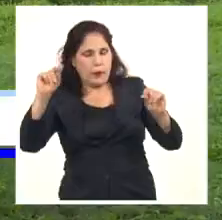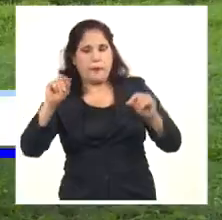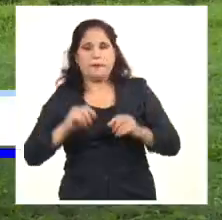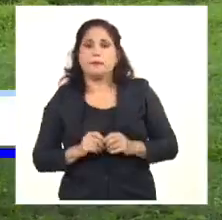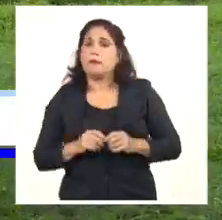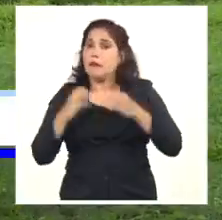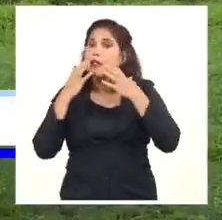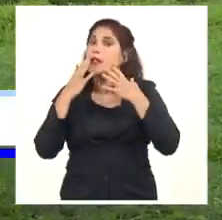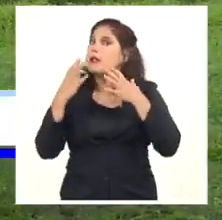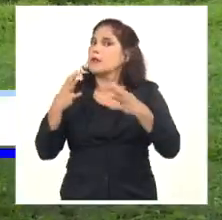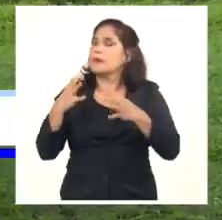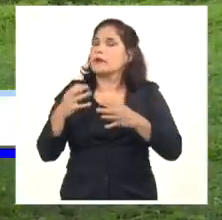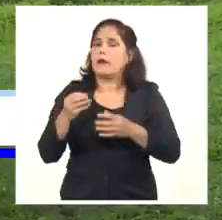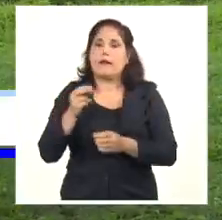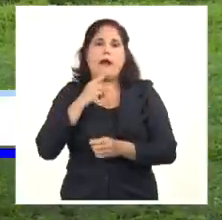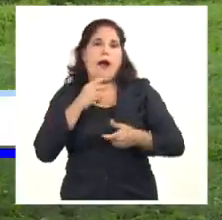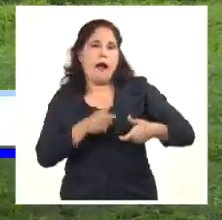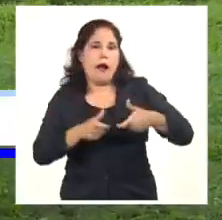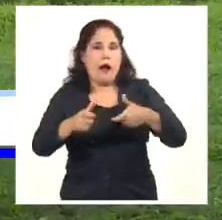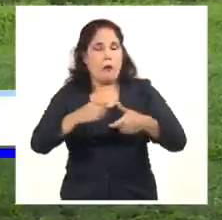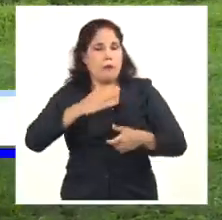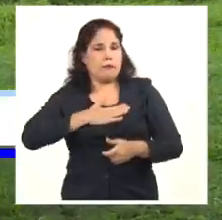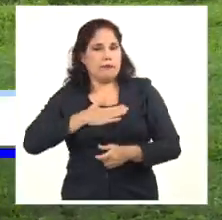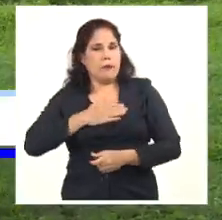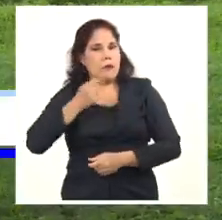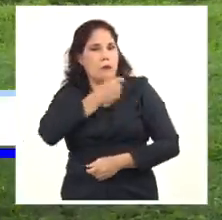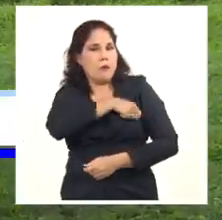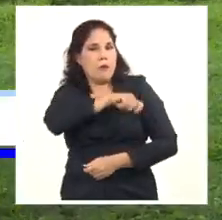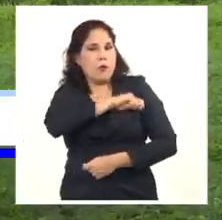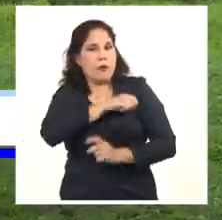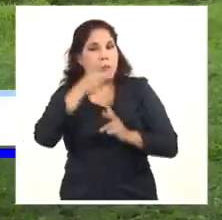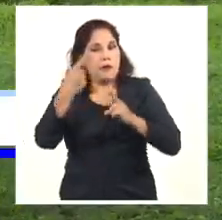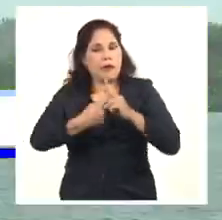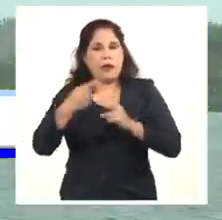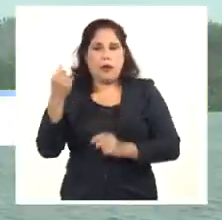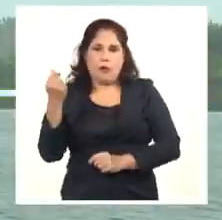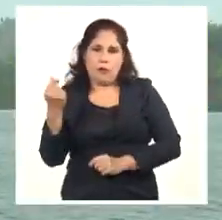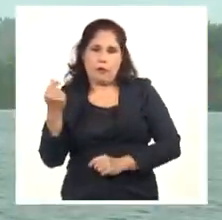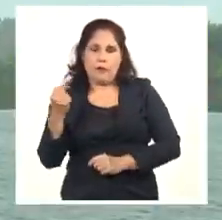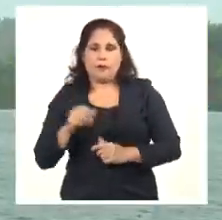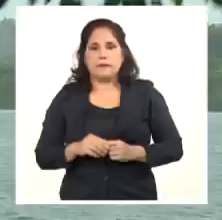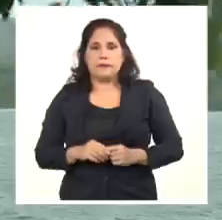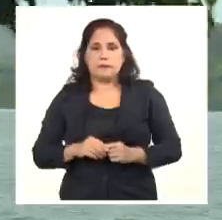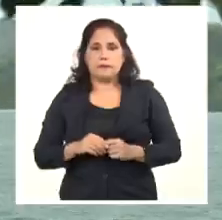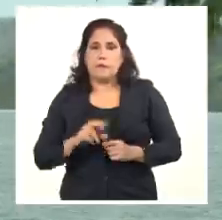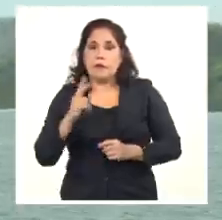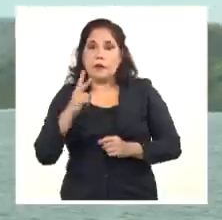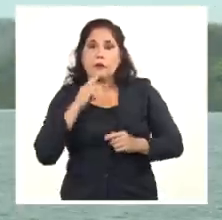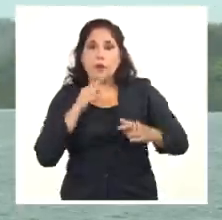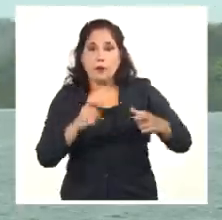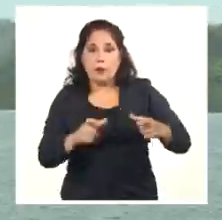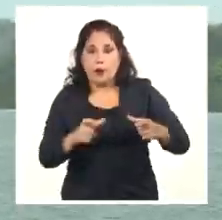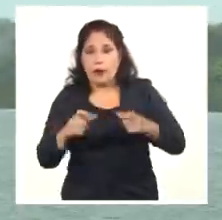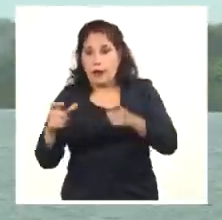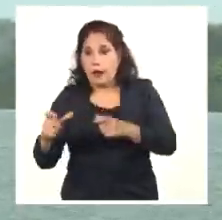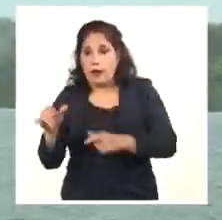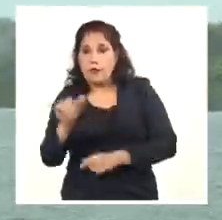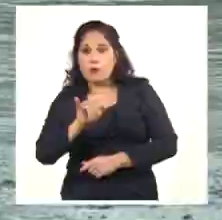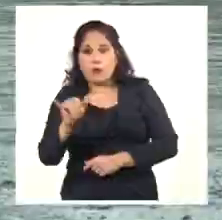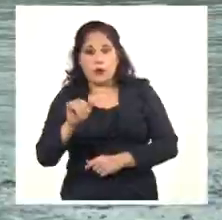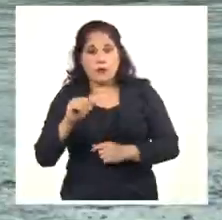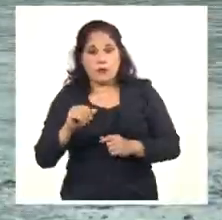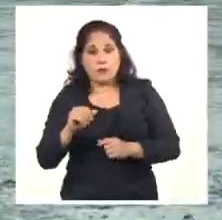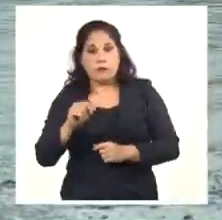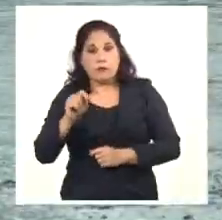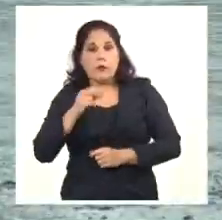vitales para el abasto a la población y a la economía. Vento y Arihuanabo, cuencas que estaban deprimidas